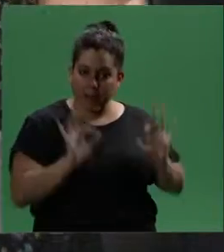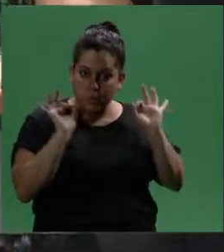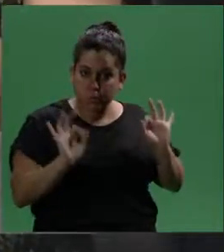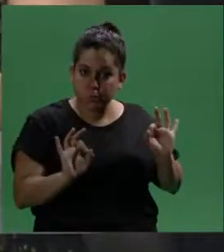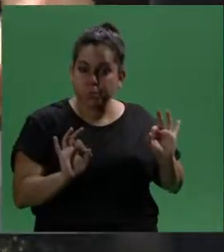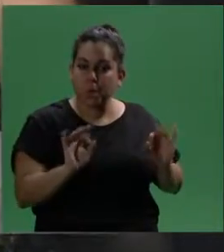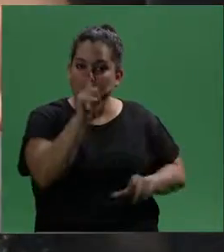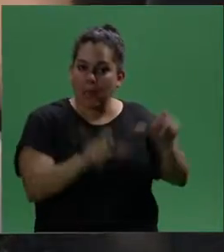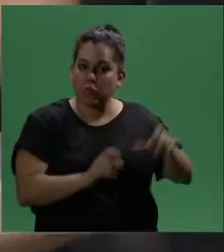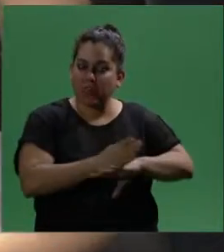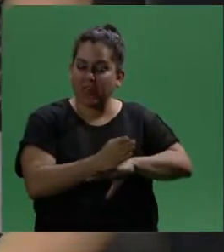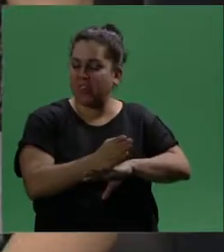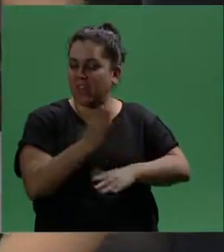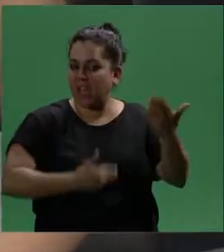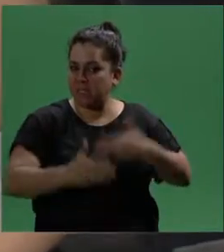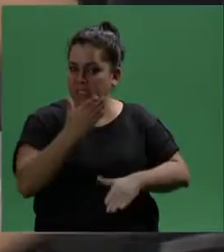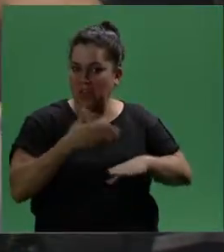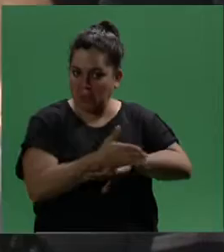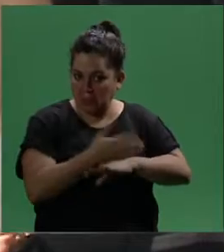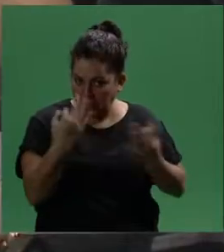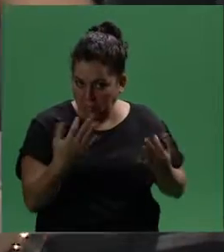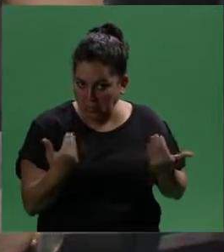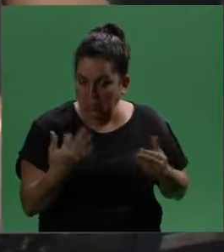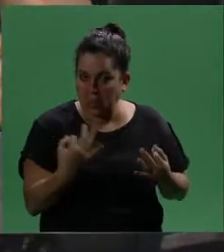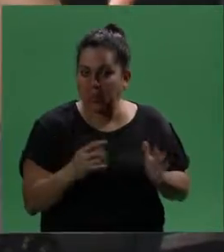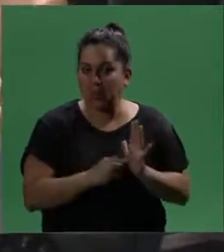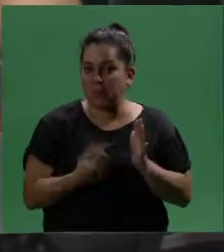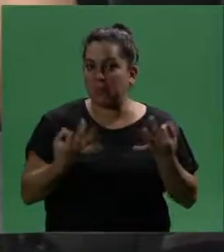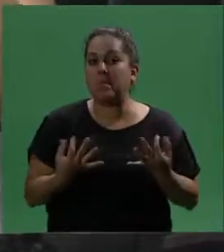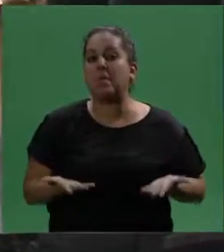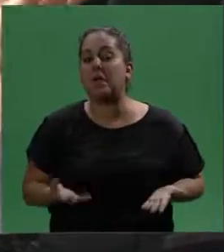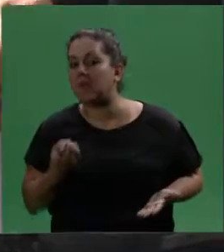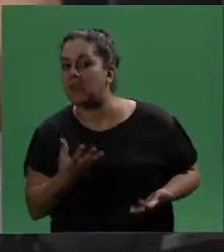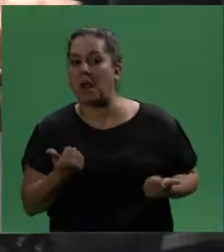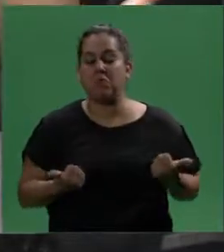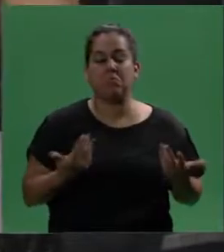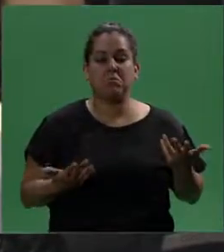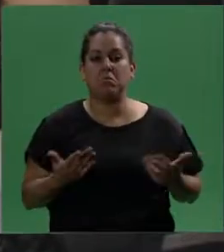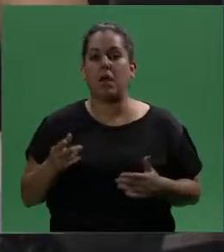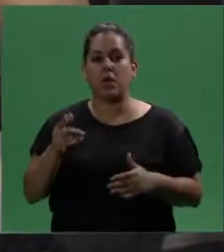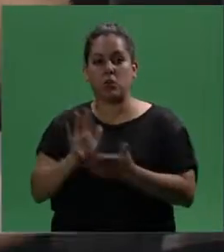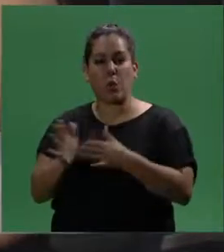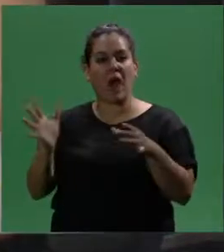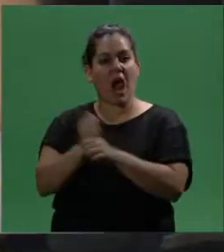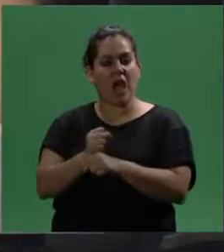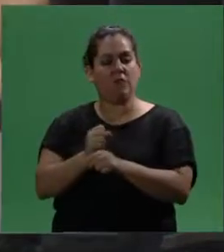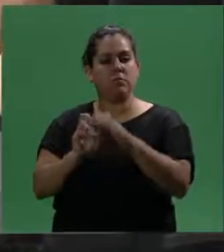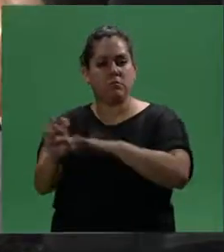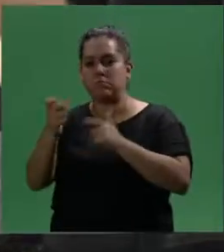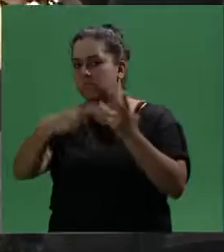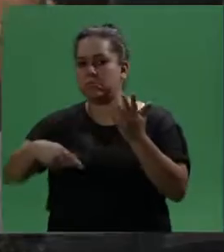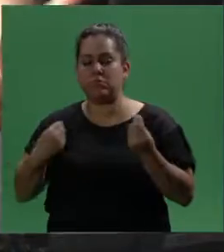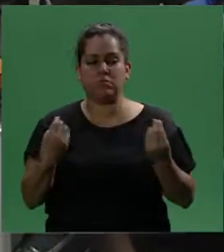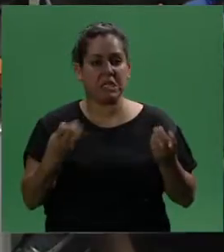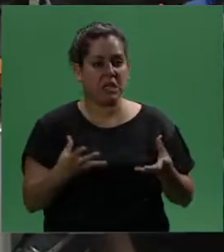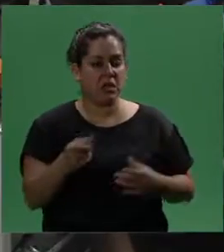está preparada para personas con discapacidad, o sea, motriz? Digo, ¿cómo en la capital federal, por acceso al transporte público? ¿Con